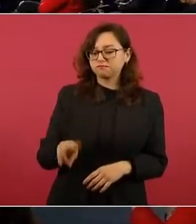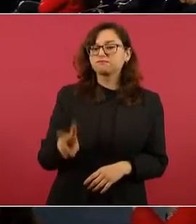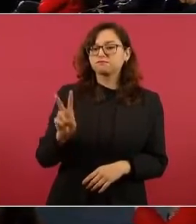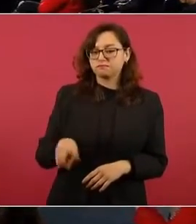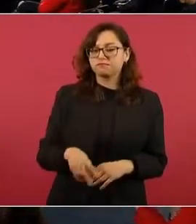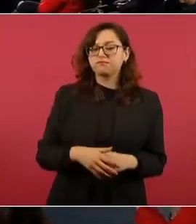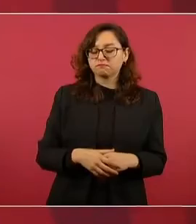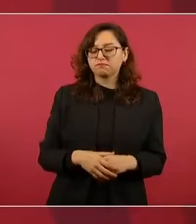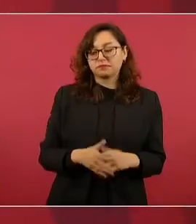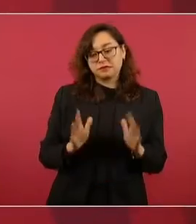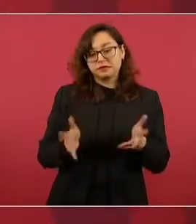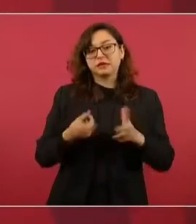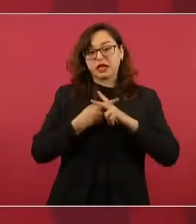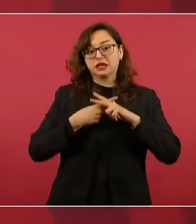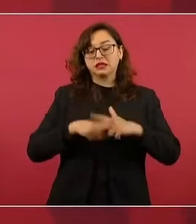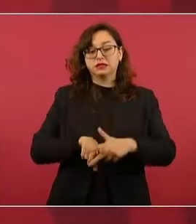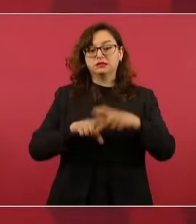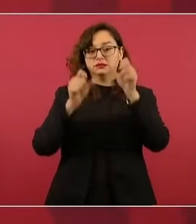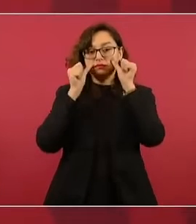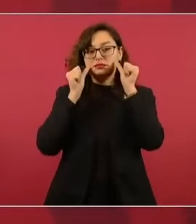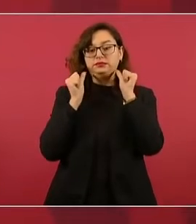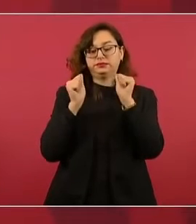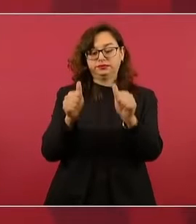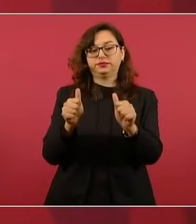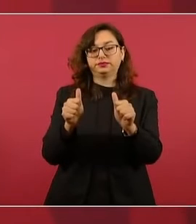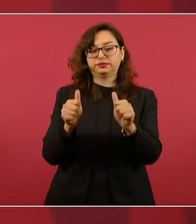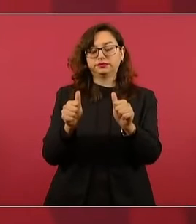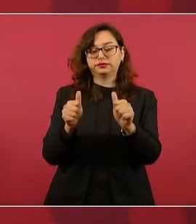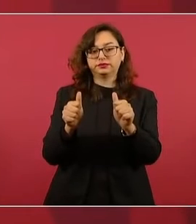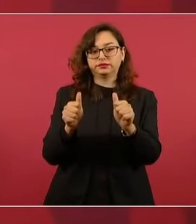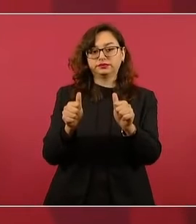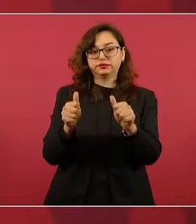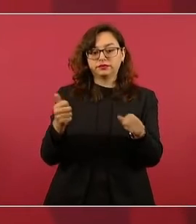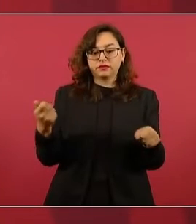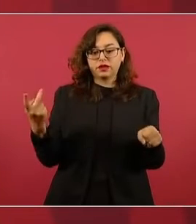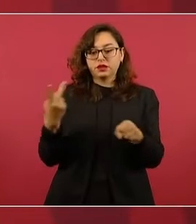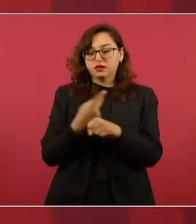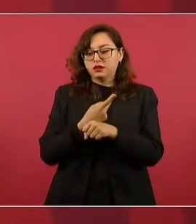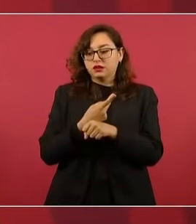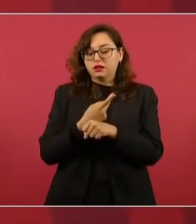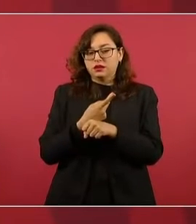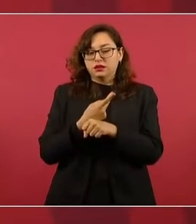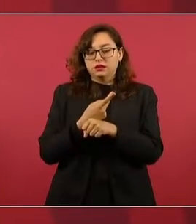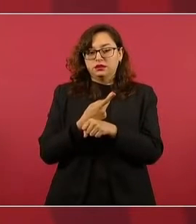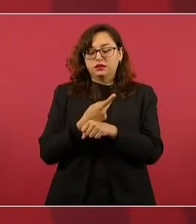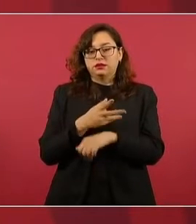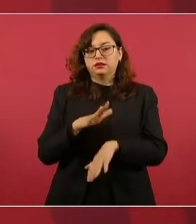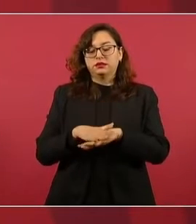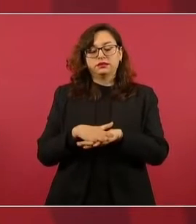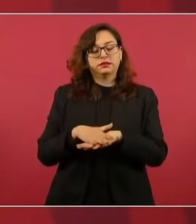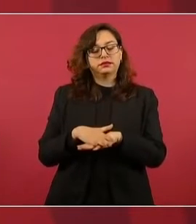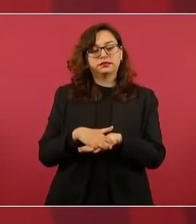Lo que más está